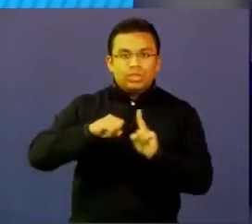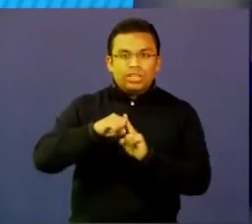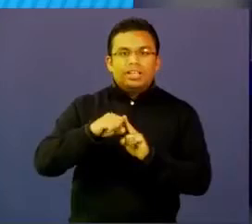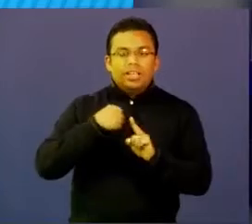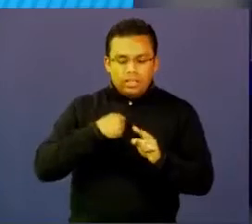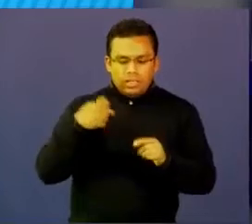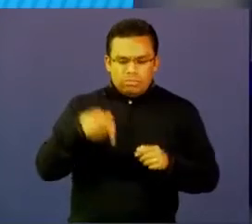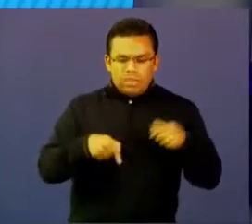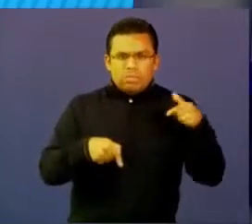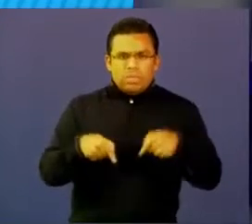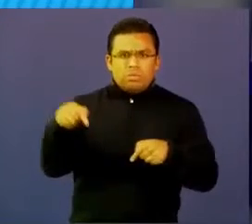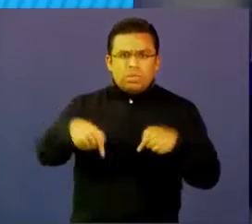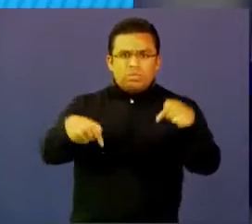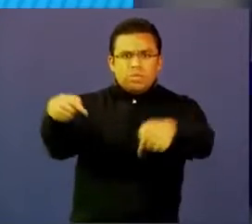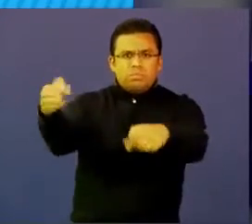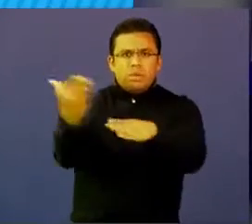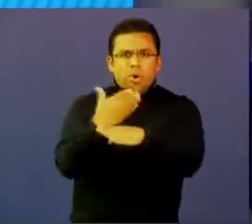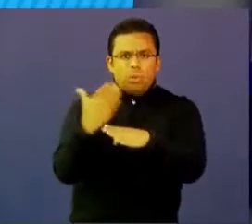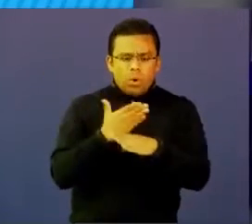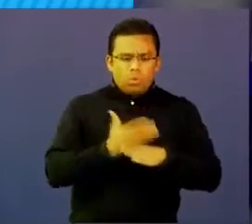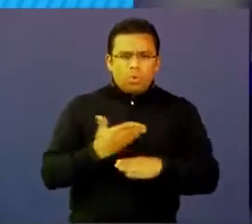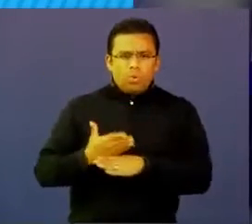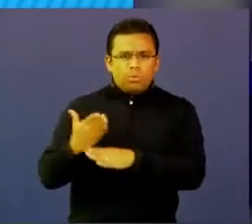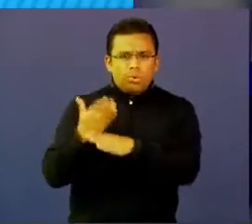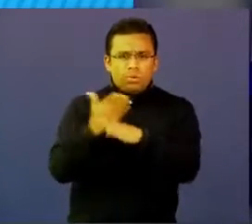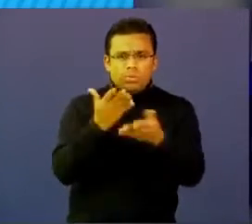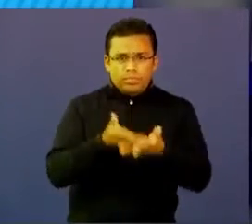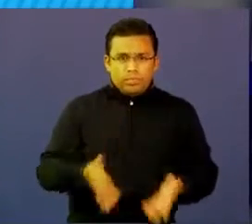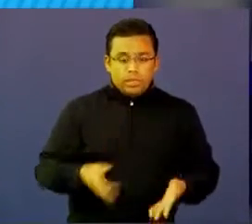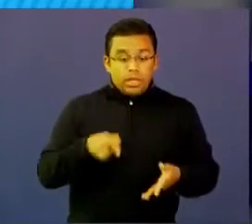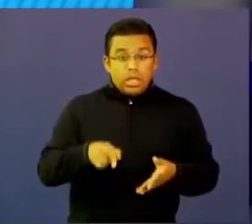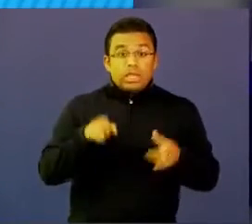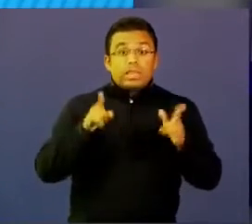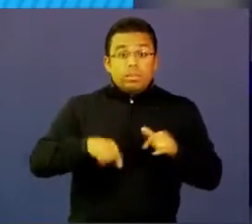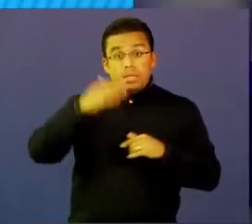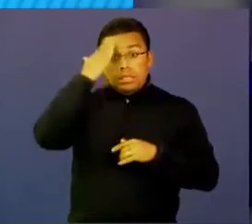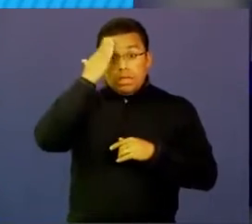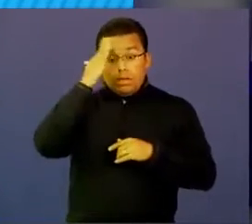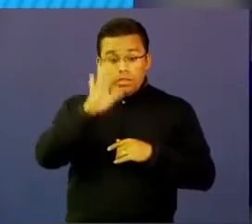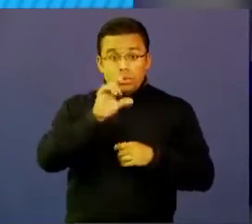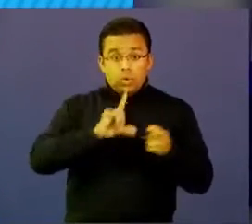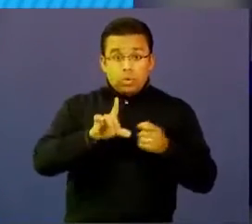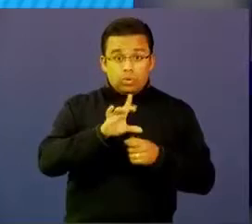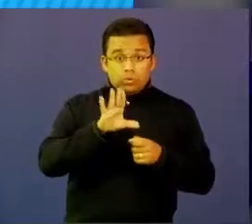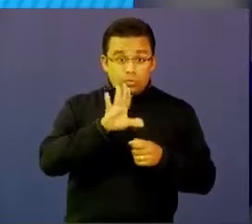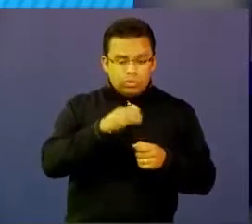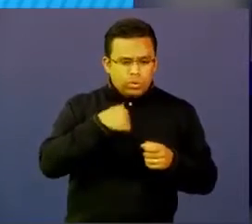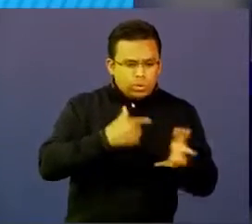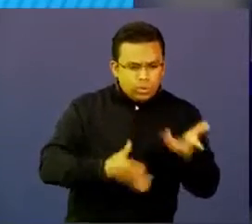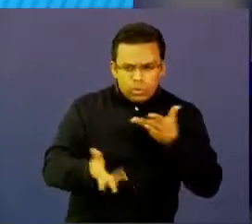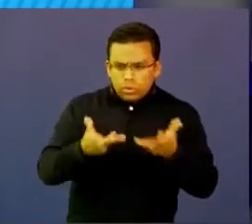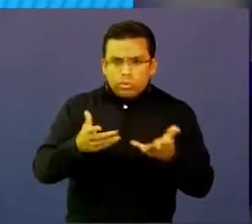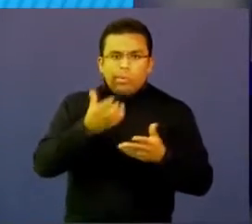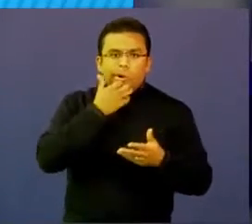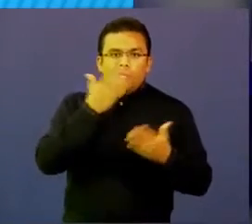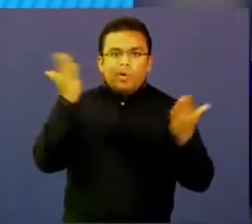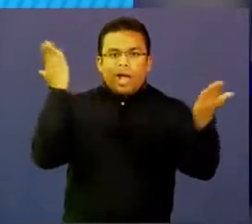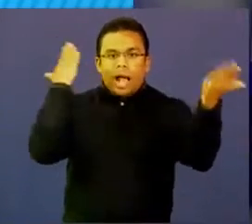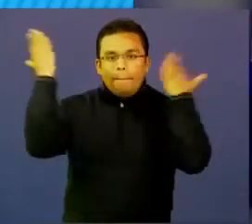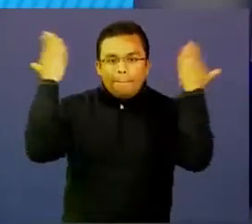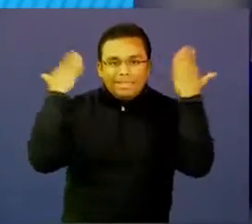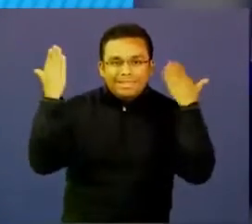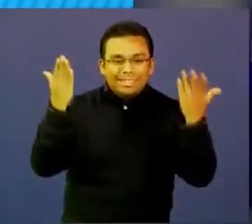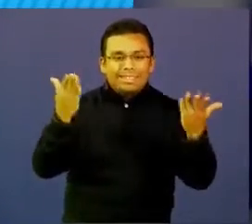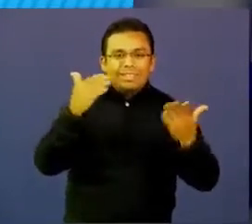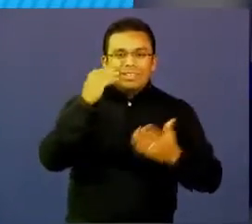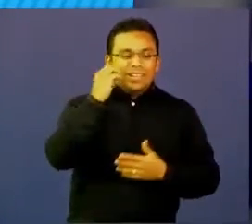problemáticas, entonces, trabajar esas problemáticas con saberes locales además muy fuertes, los campesinos, nuestros